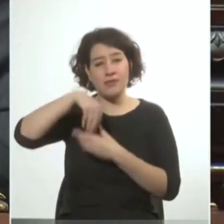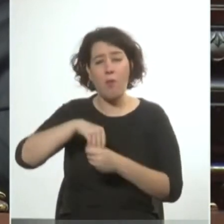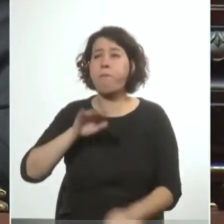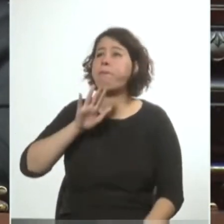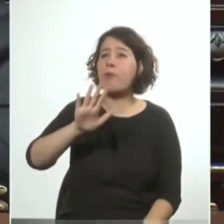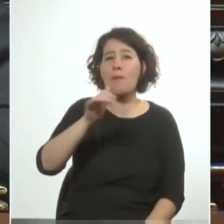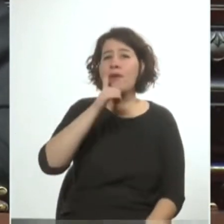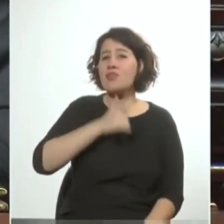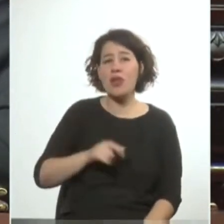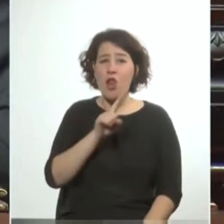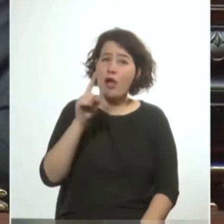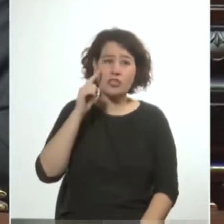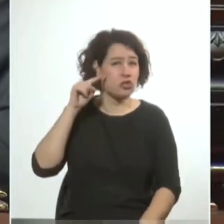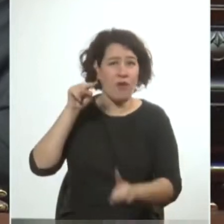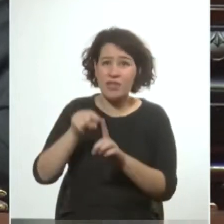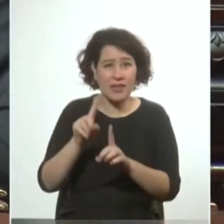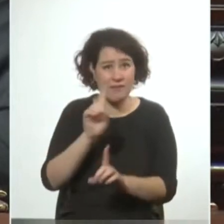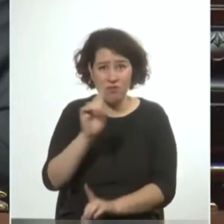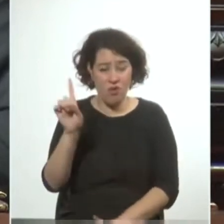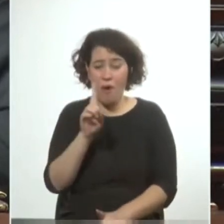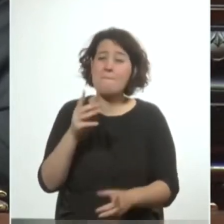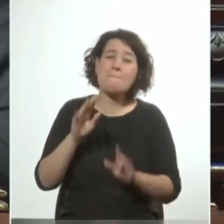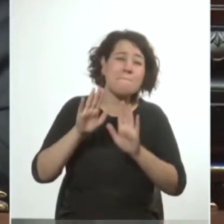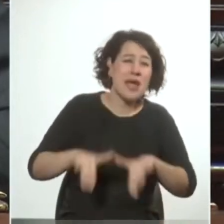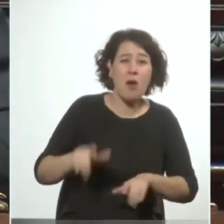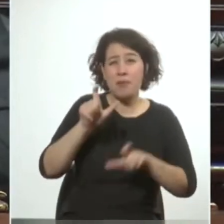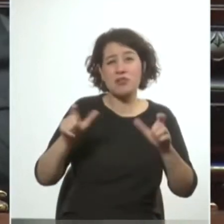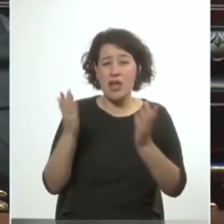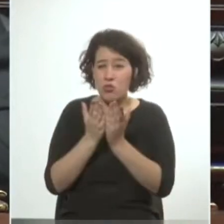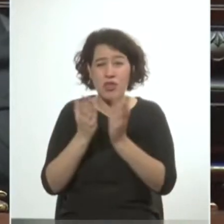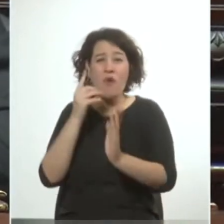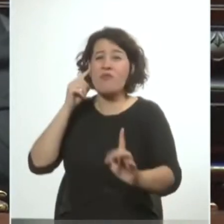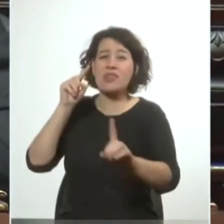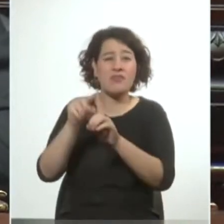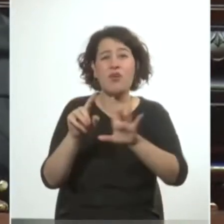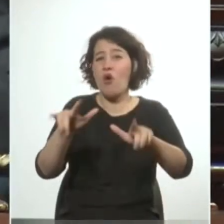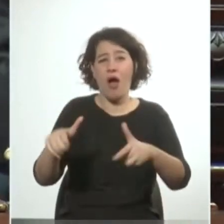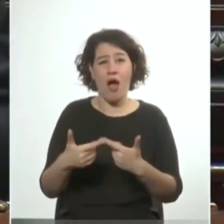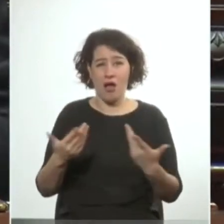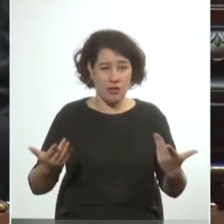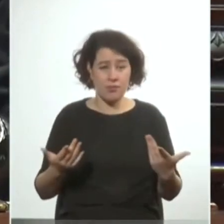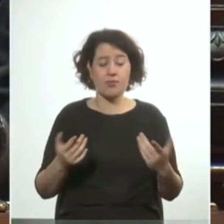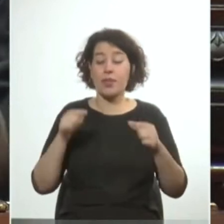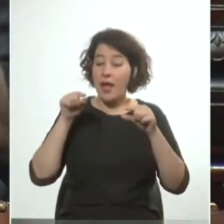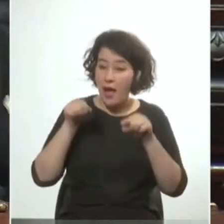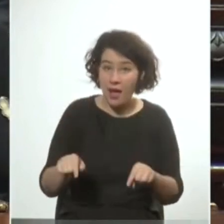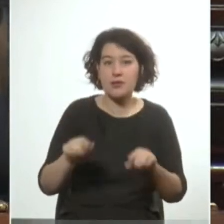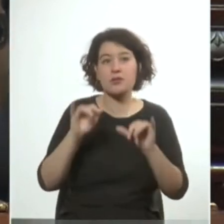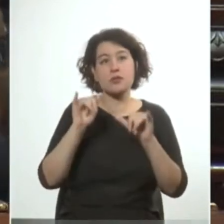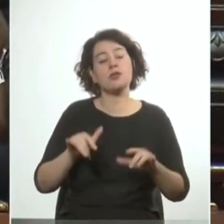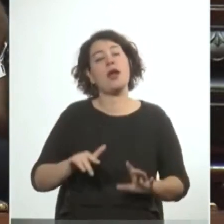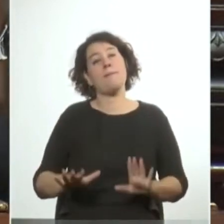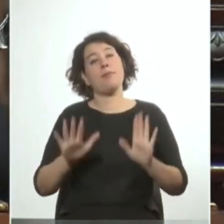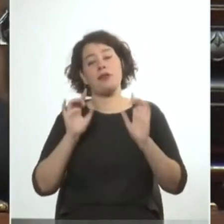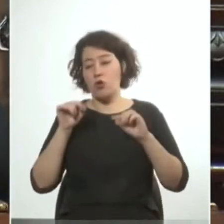historia no es objetiva y mucho menos son objetivos los que las estudian y desde ahí entonces quizás